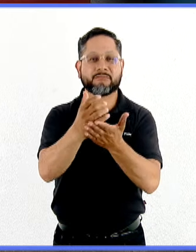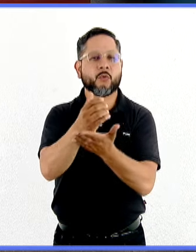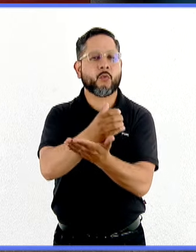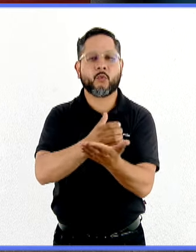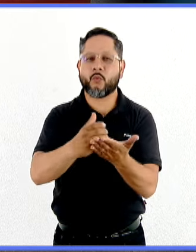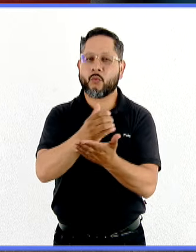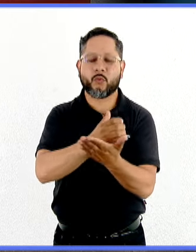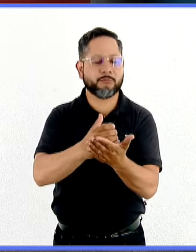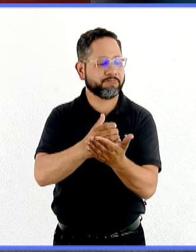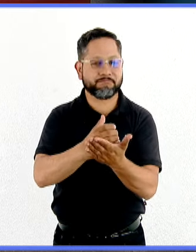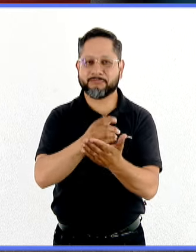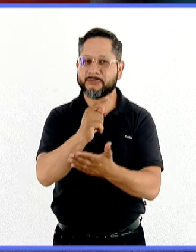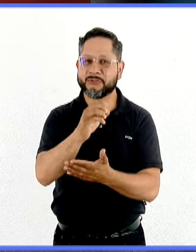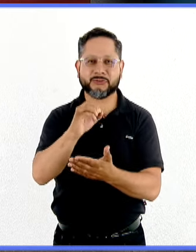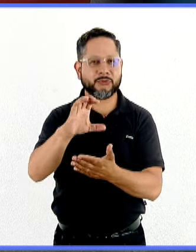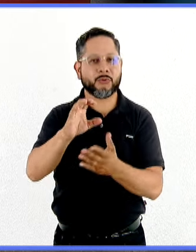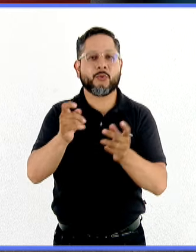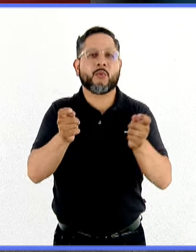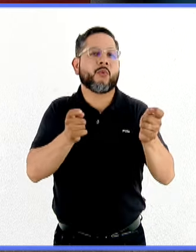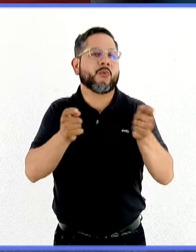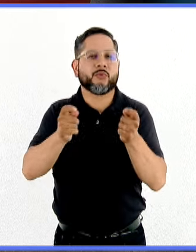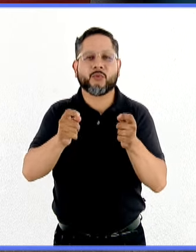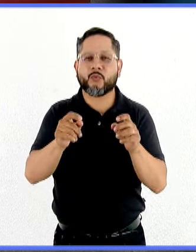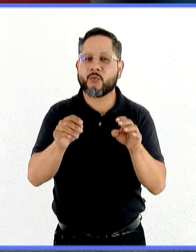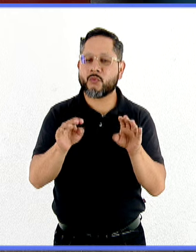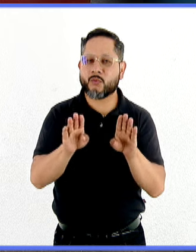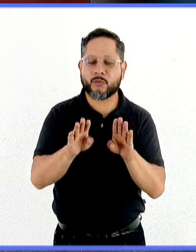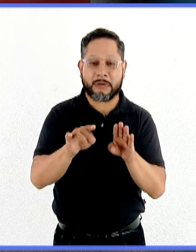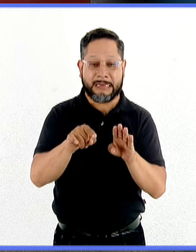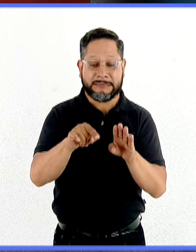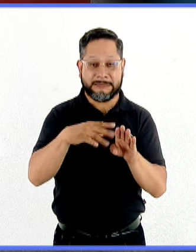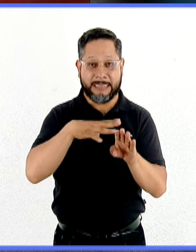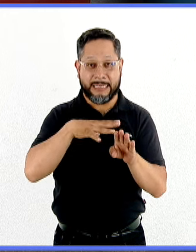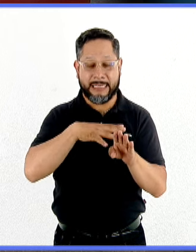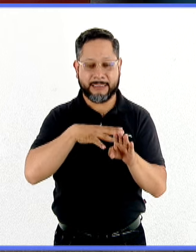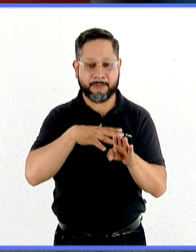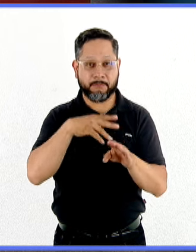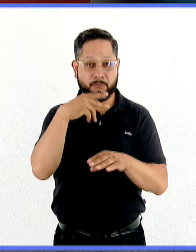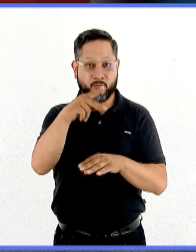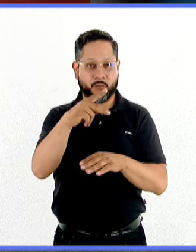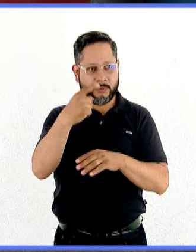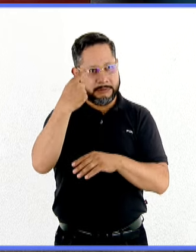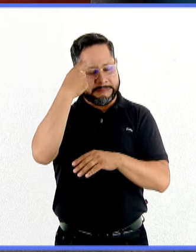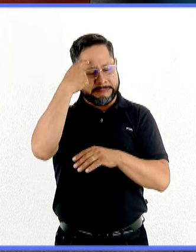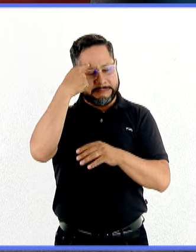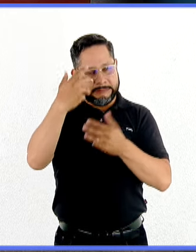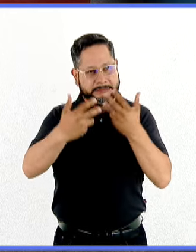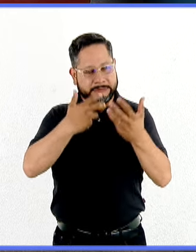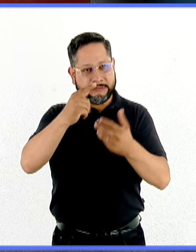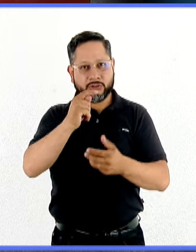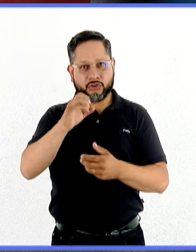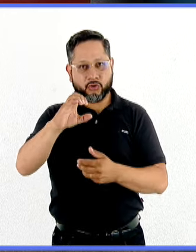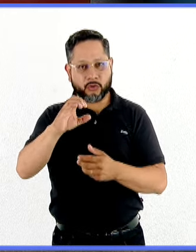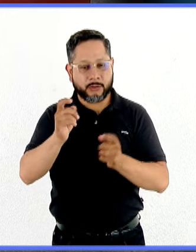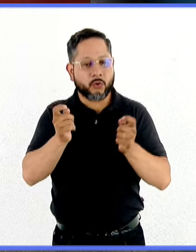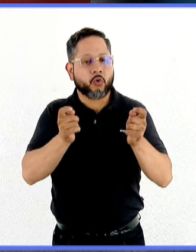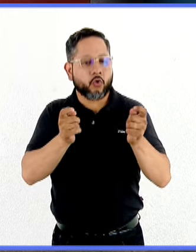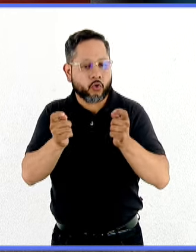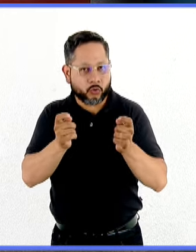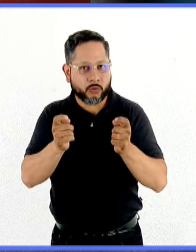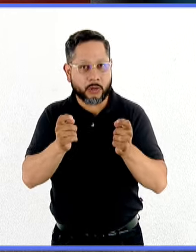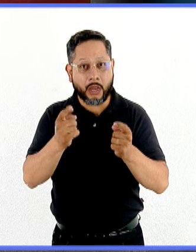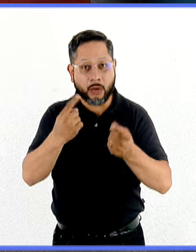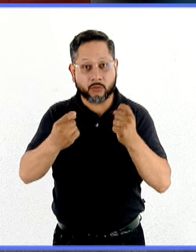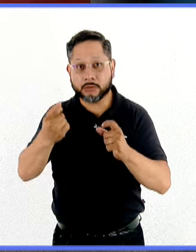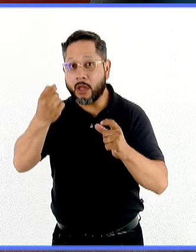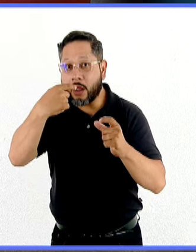en realidad es un trastorno que se maneja y que ha tenido diferentes alternativas, porque hay un grupo que responde a ciertos fármacos, pero hay otros